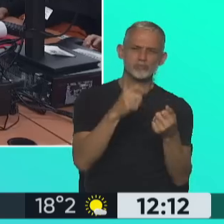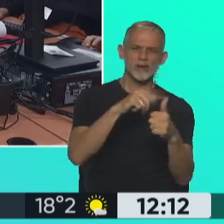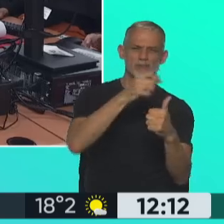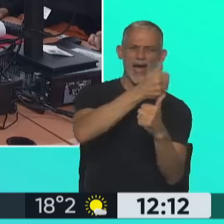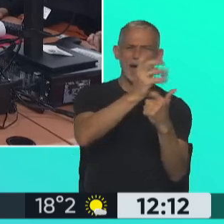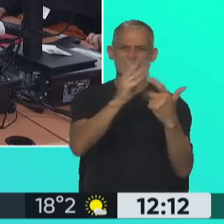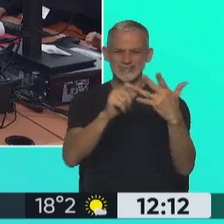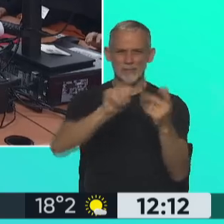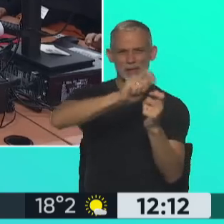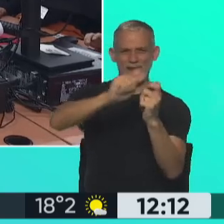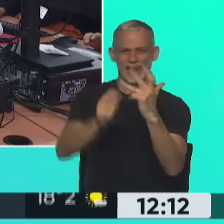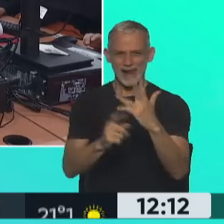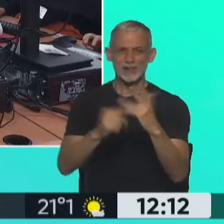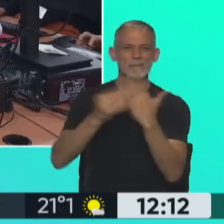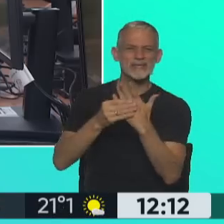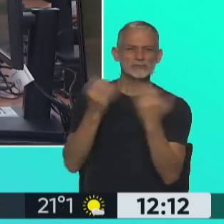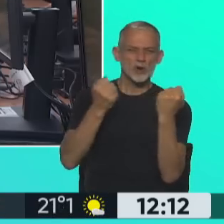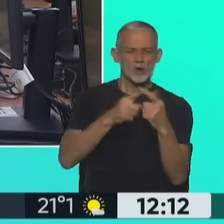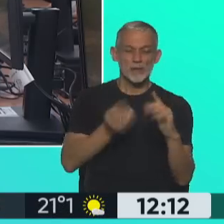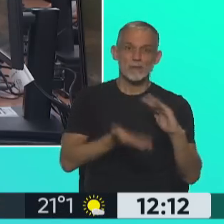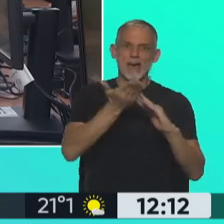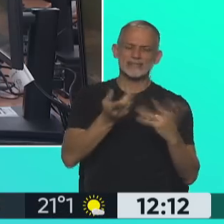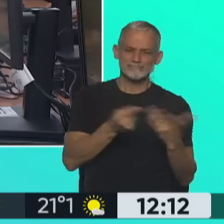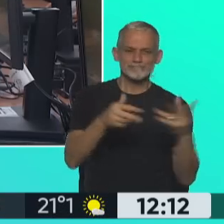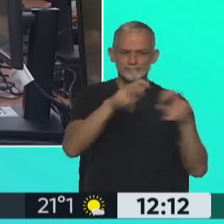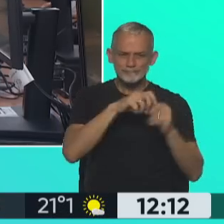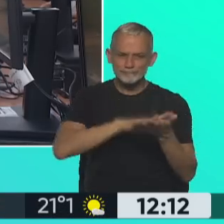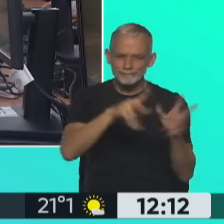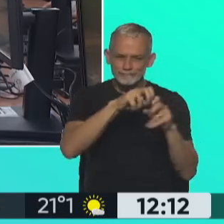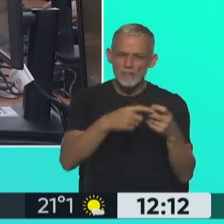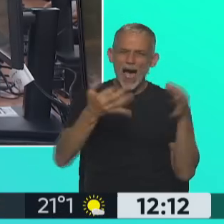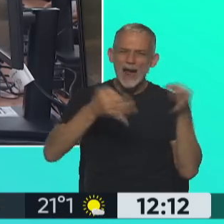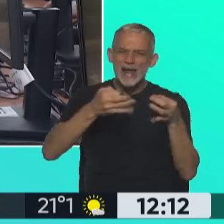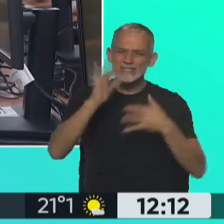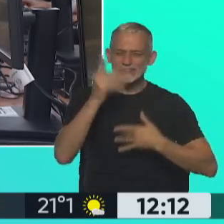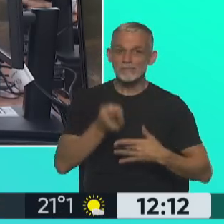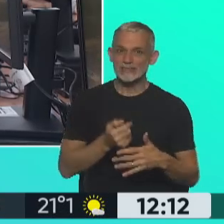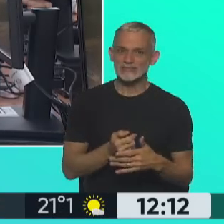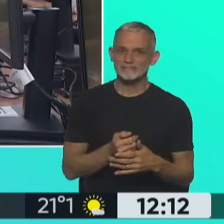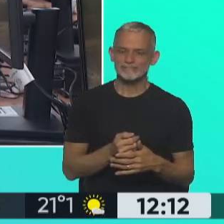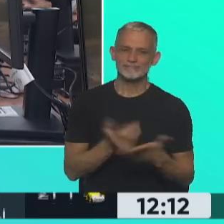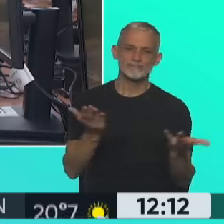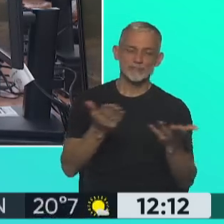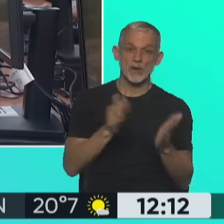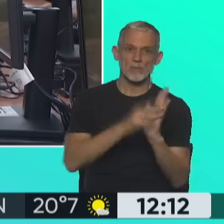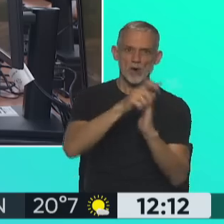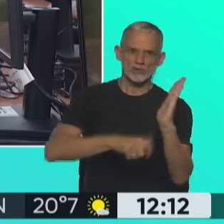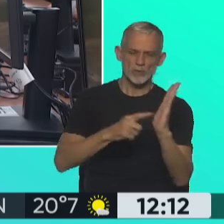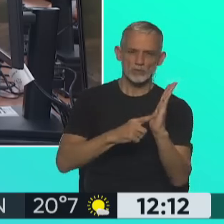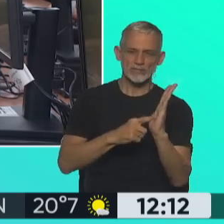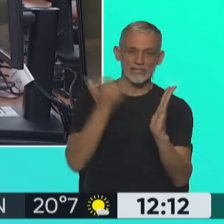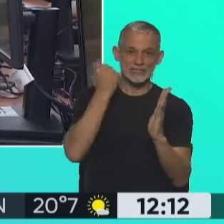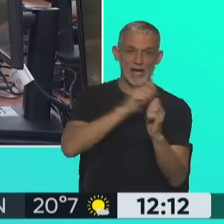evaluando el equipo técnico del Ministro de Economía. Esto es necesario un análisis mayor. Bueno, justamente hay muchos monotributistas que